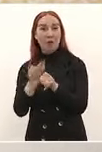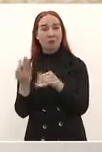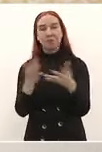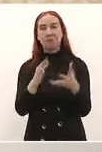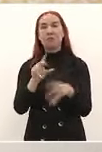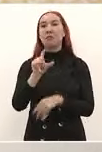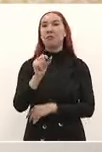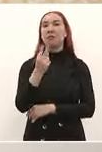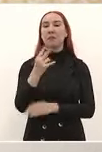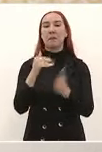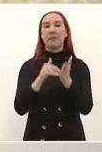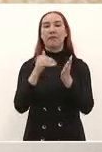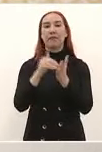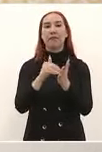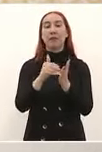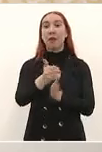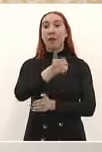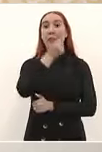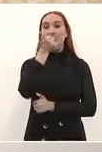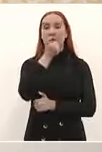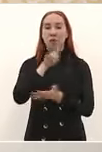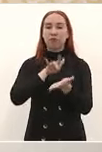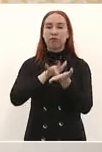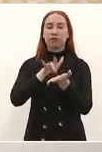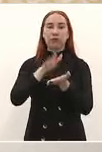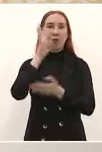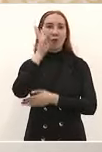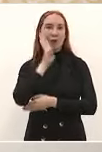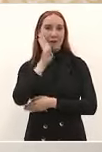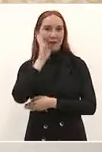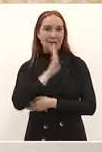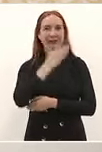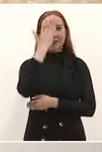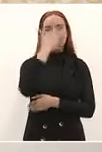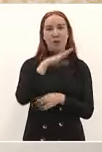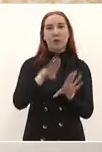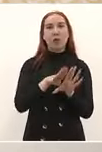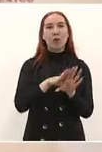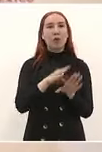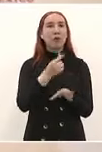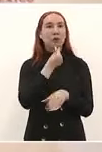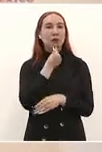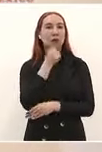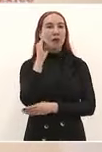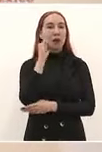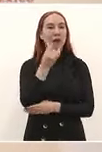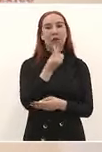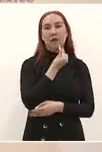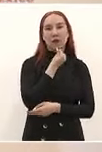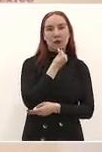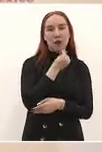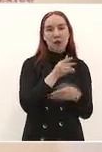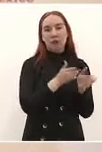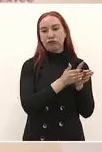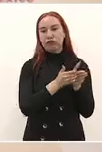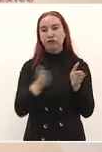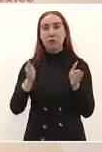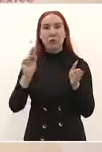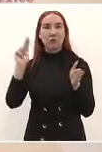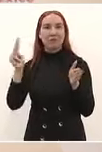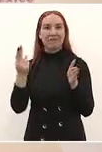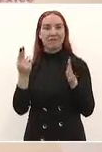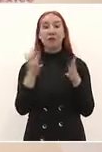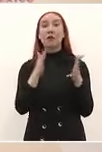22 millones de estudiantes desde el preescolar y hasta la licenciatura con una inversión mayor a los